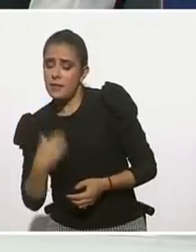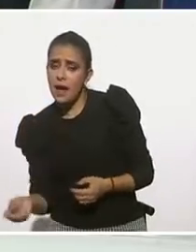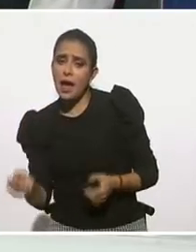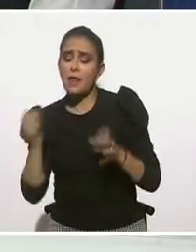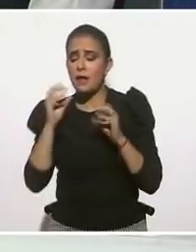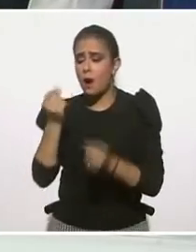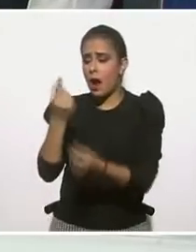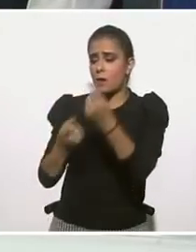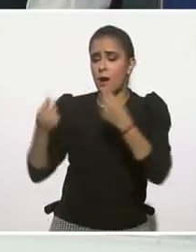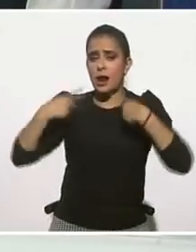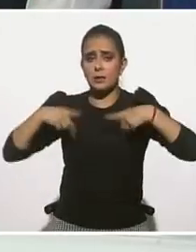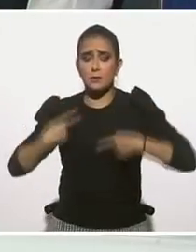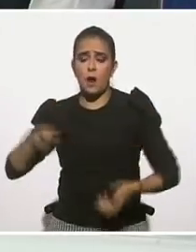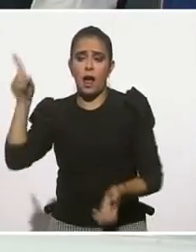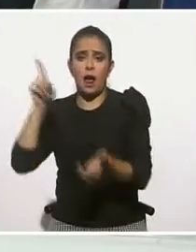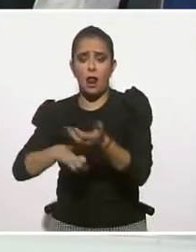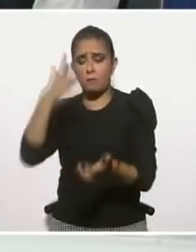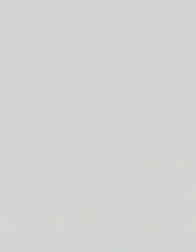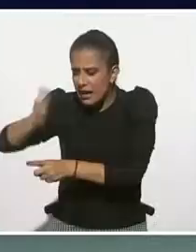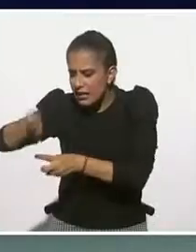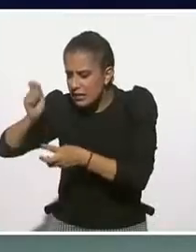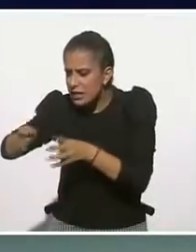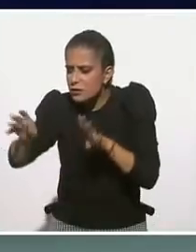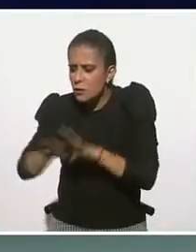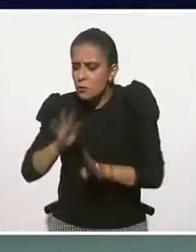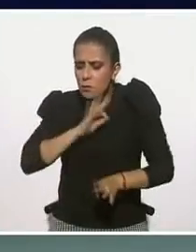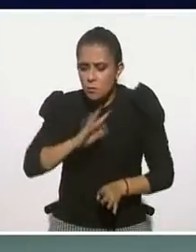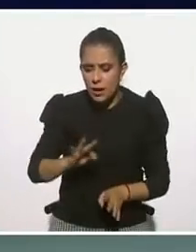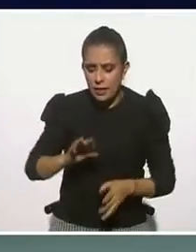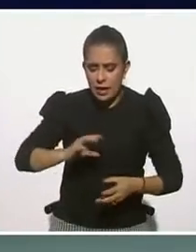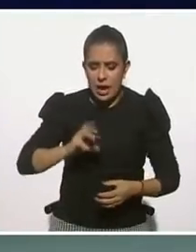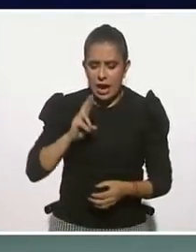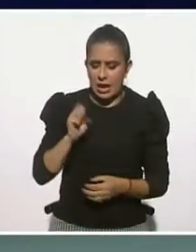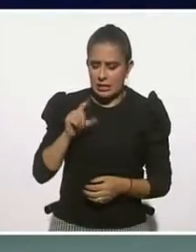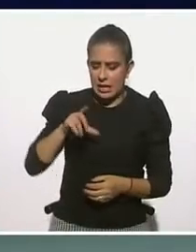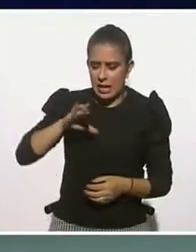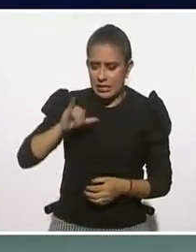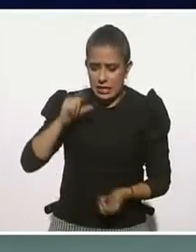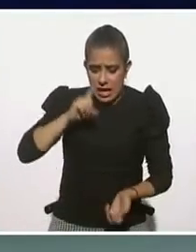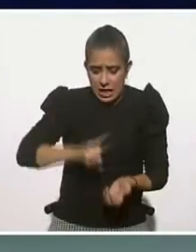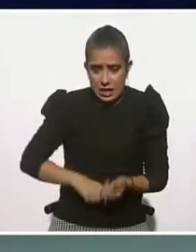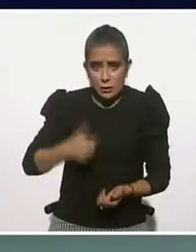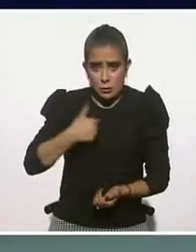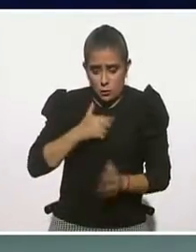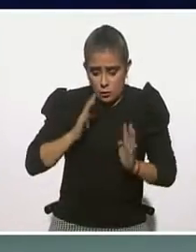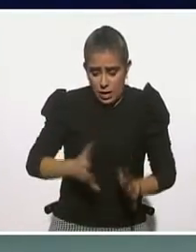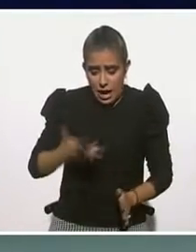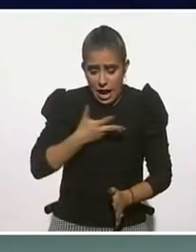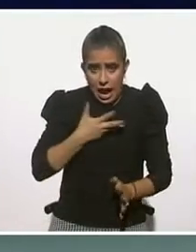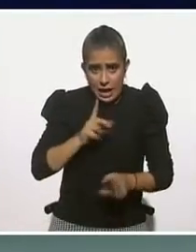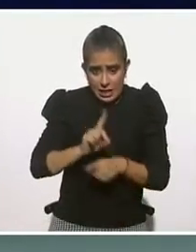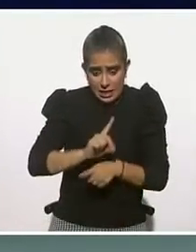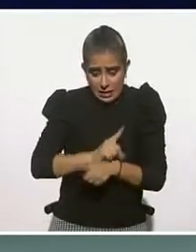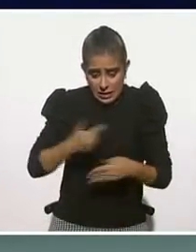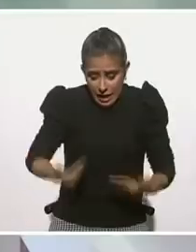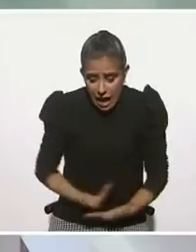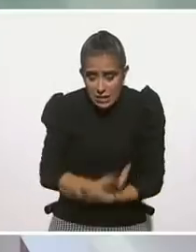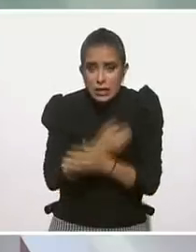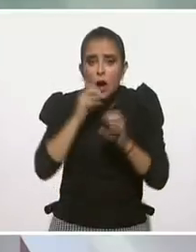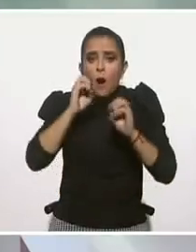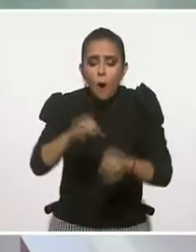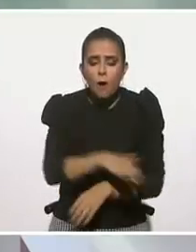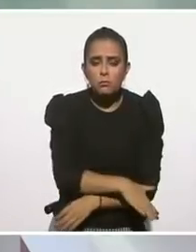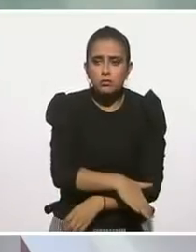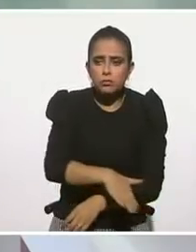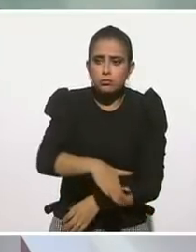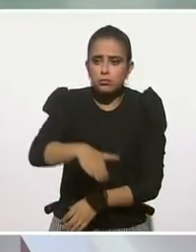que nacieron estrelladas o nacieron con estrella. ¿Nacimos con eso o se desarrolla? justamente el punto intermedio al que todos se atreven